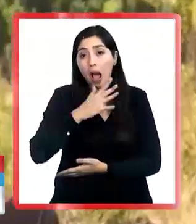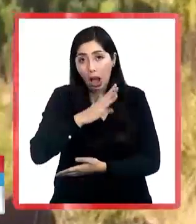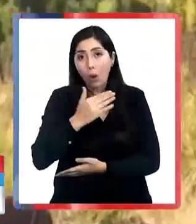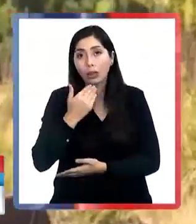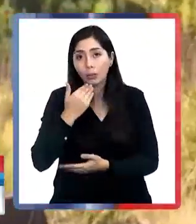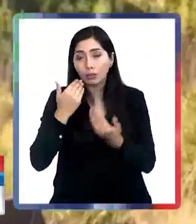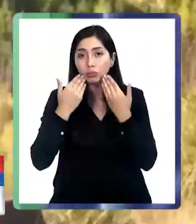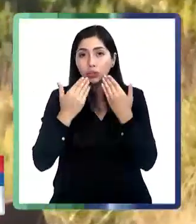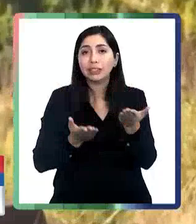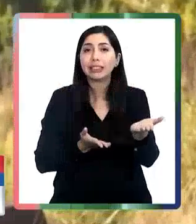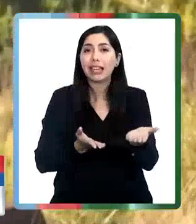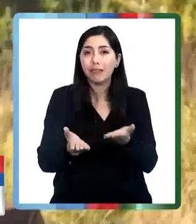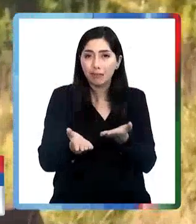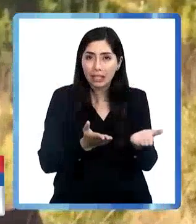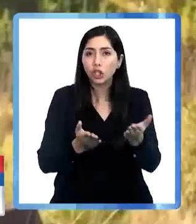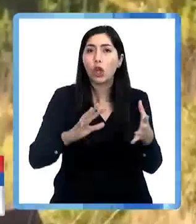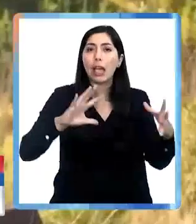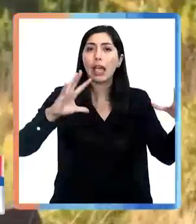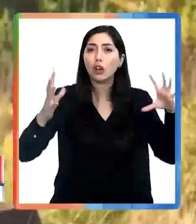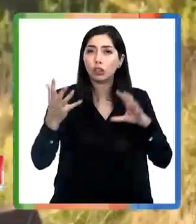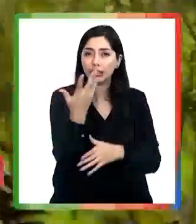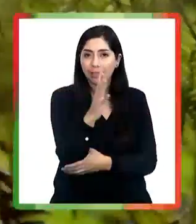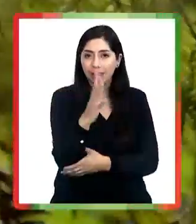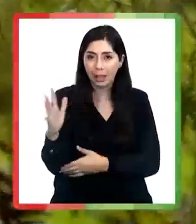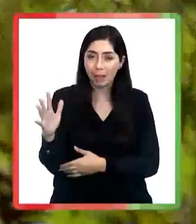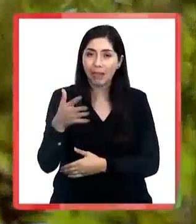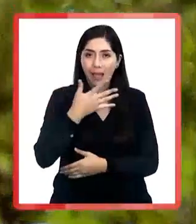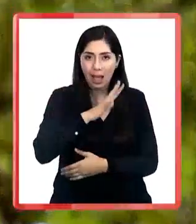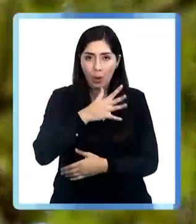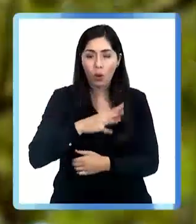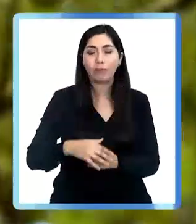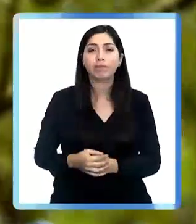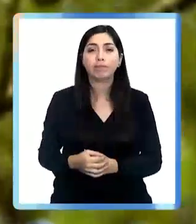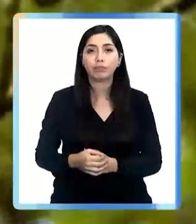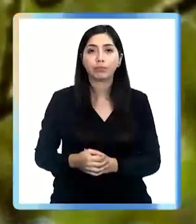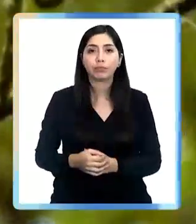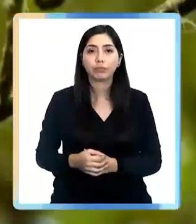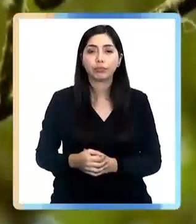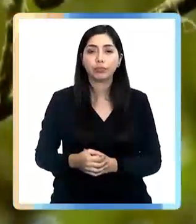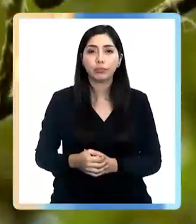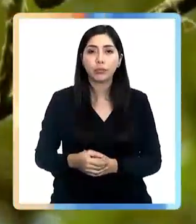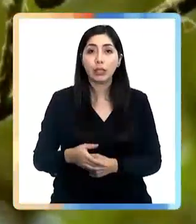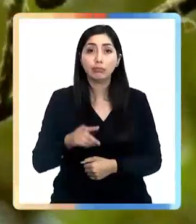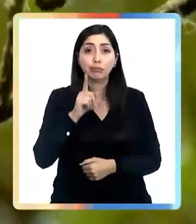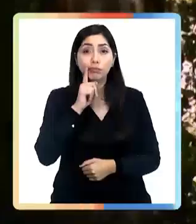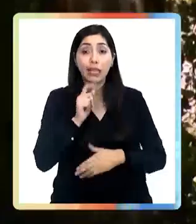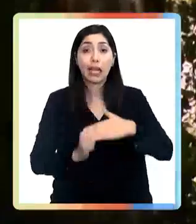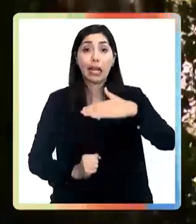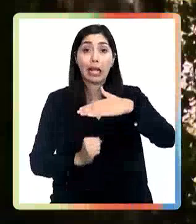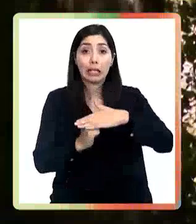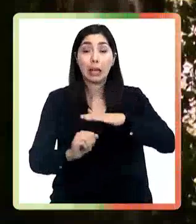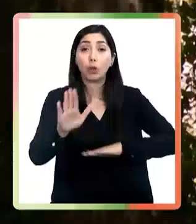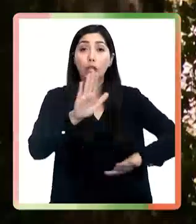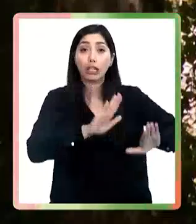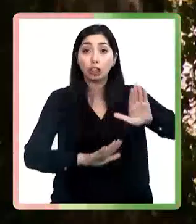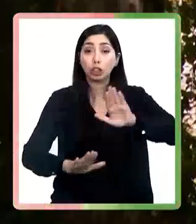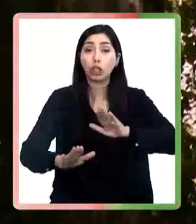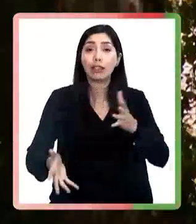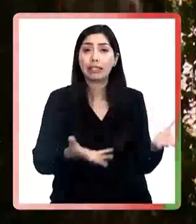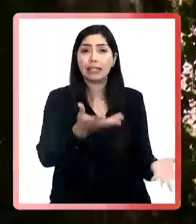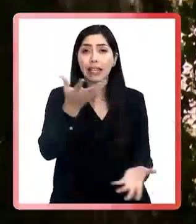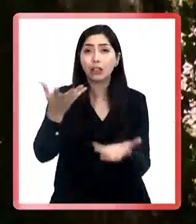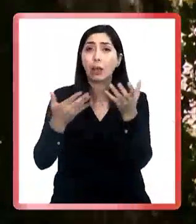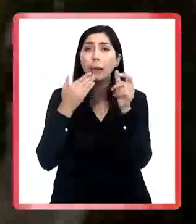de aguas, la recuperación del servicio ecosistémico, provisión de aguas. El recorrido contó con las gerencias de protección de incendios y de